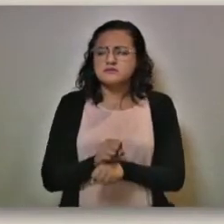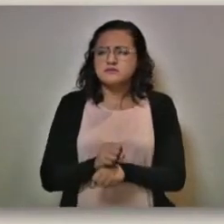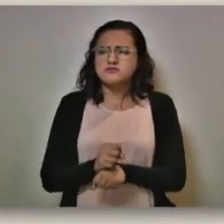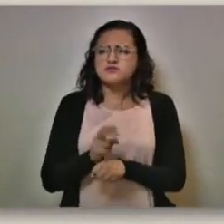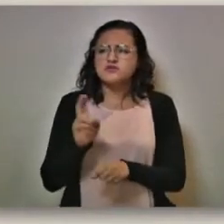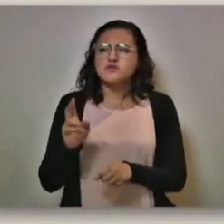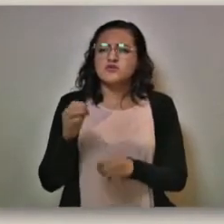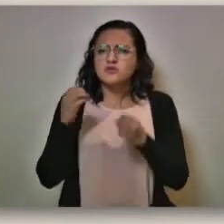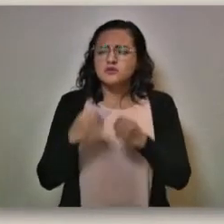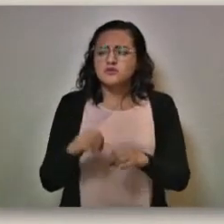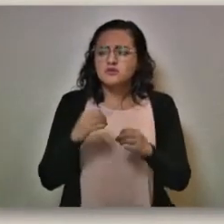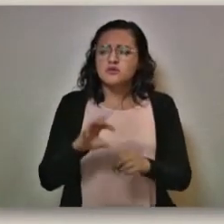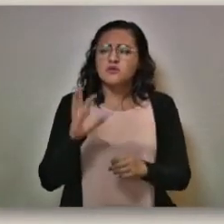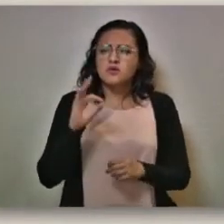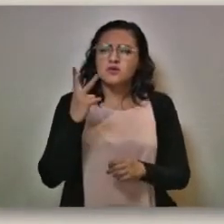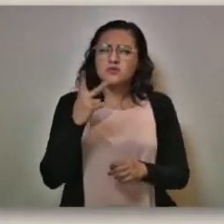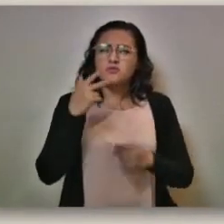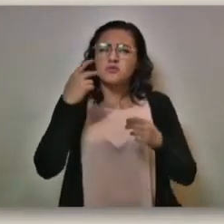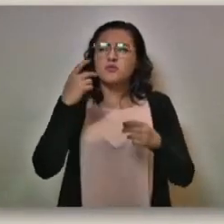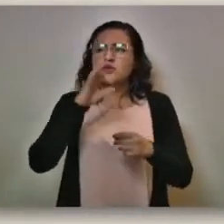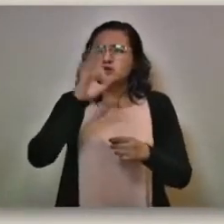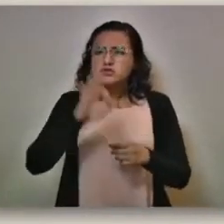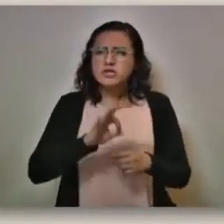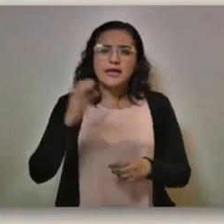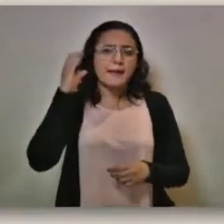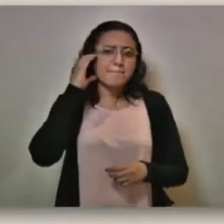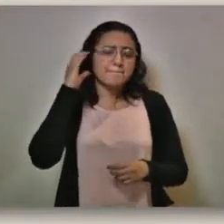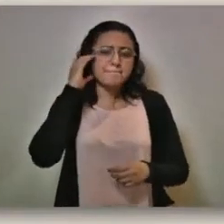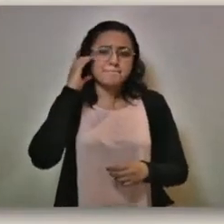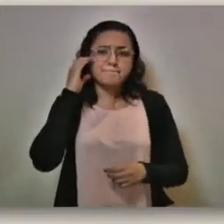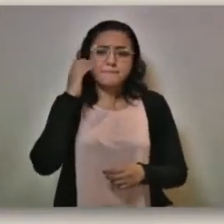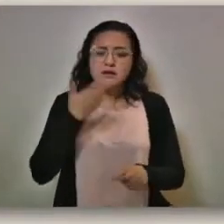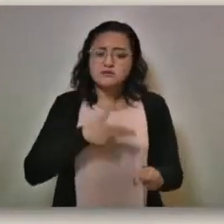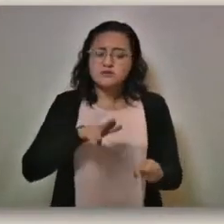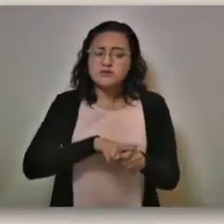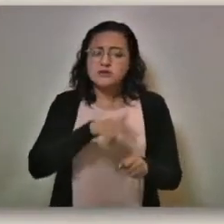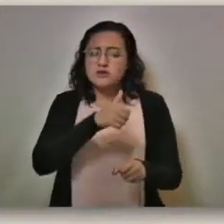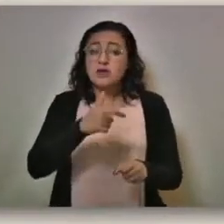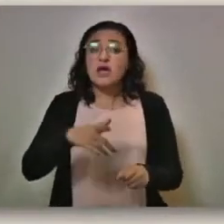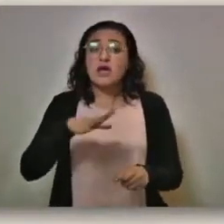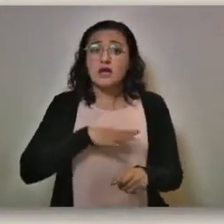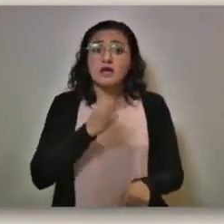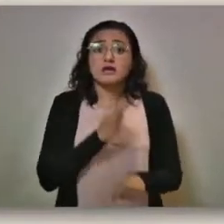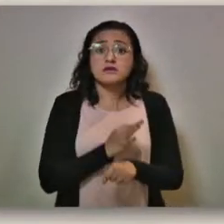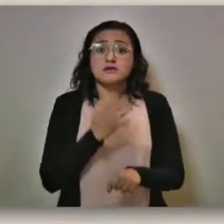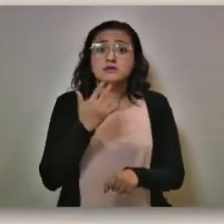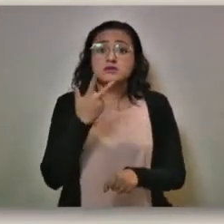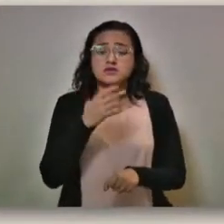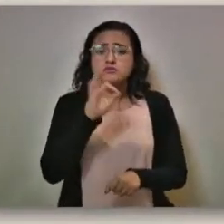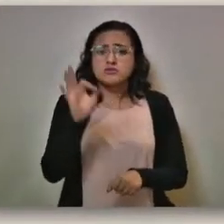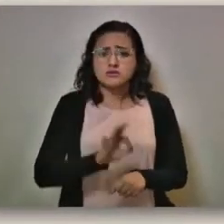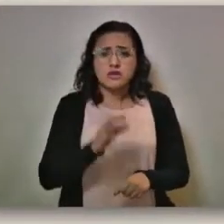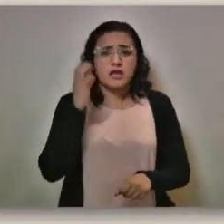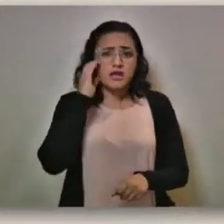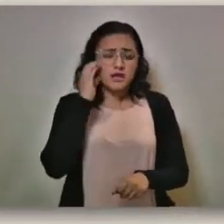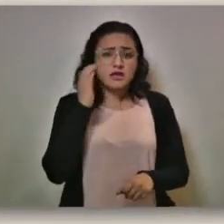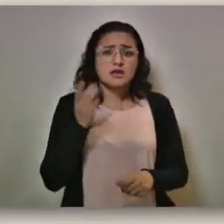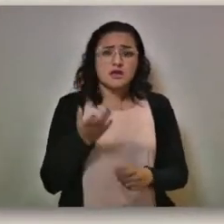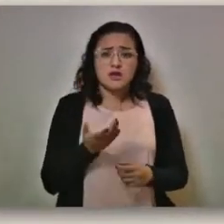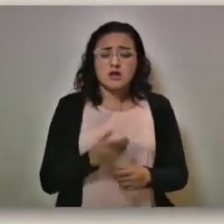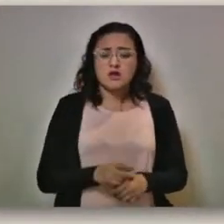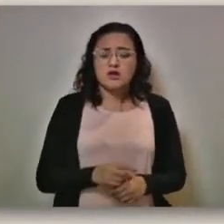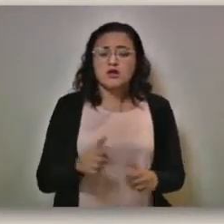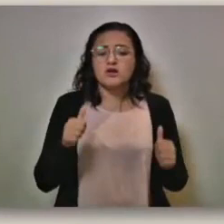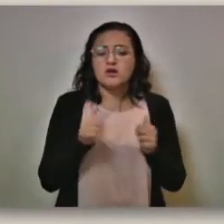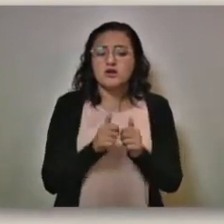de una ocupación del 42%, entendiendo que hay disponibles 58% de camas, camas